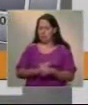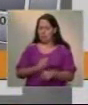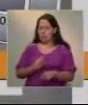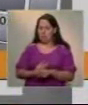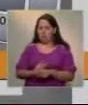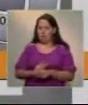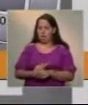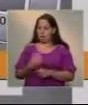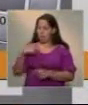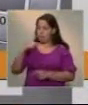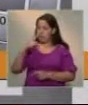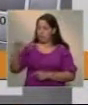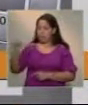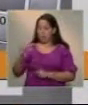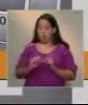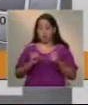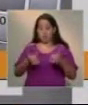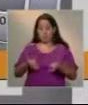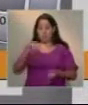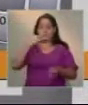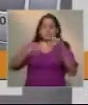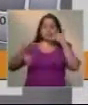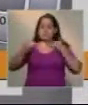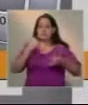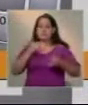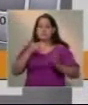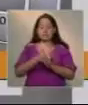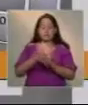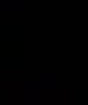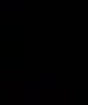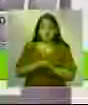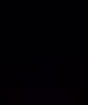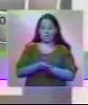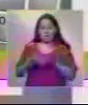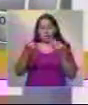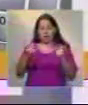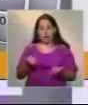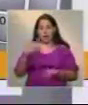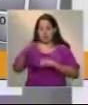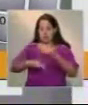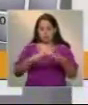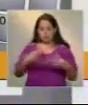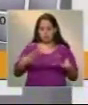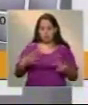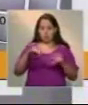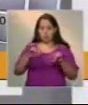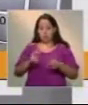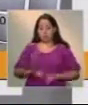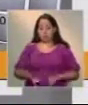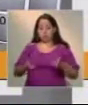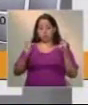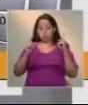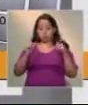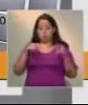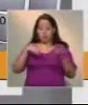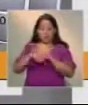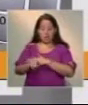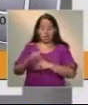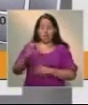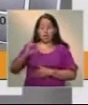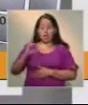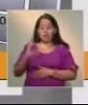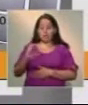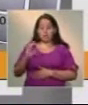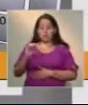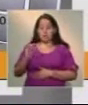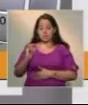retirado cuando comenzaron a informarme de lo que estaba sucediendo e inmediatamente actuamos. Se autorizó la entrada del CICPC,